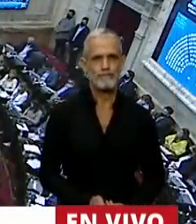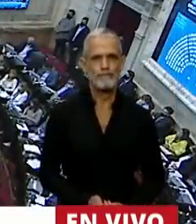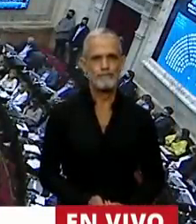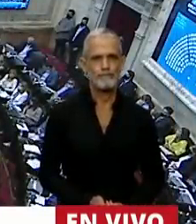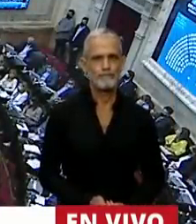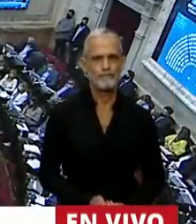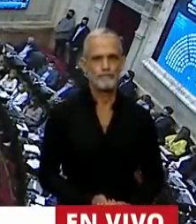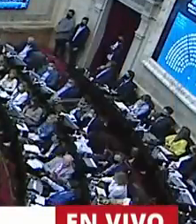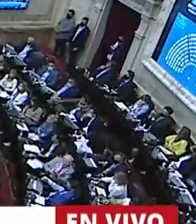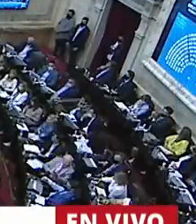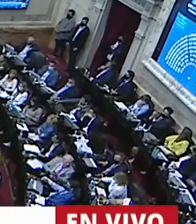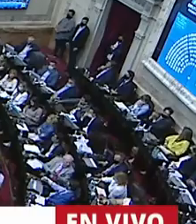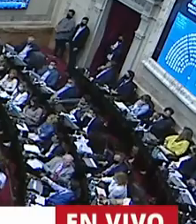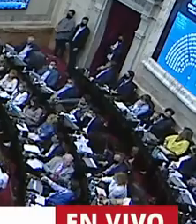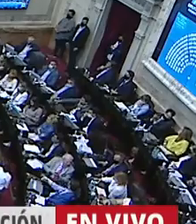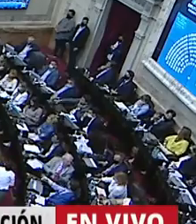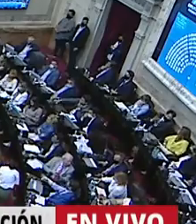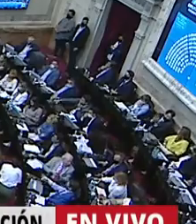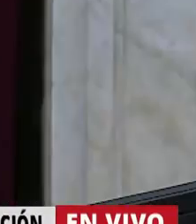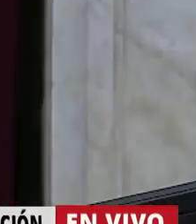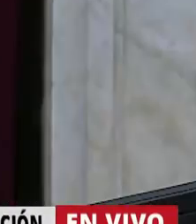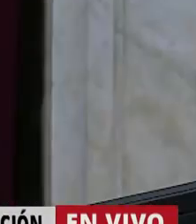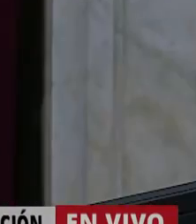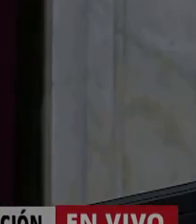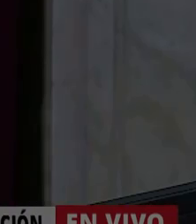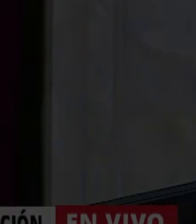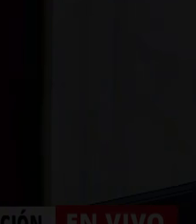Gracias diputada Silvia Lospenato.